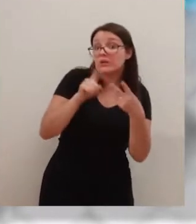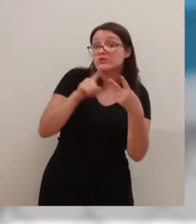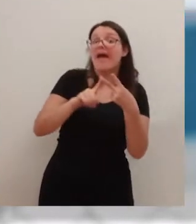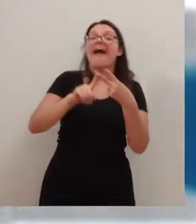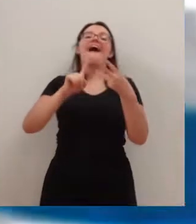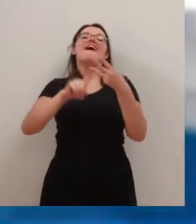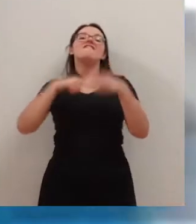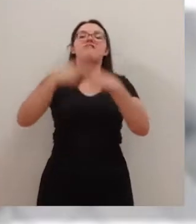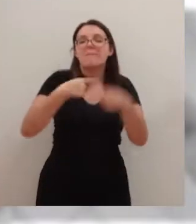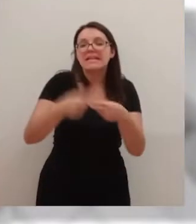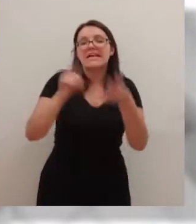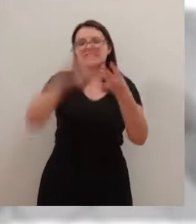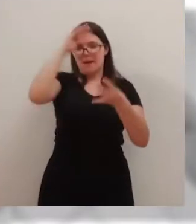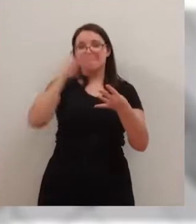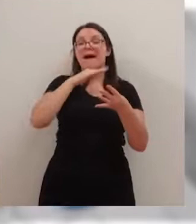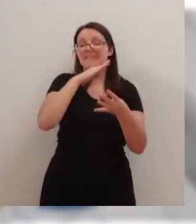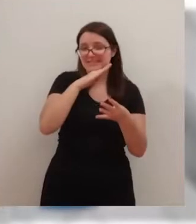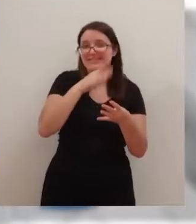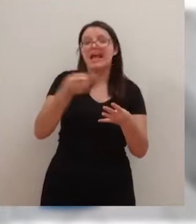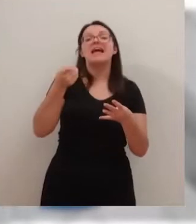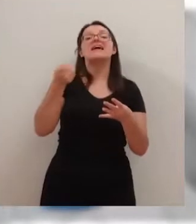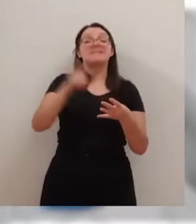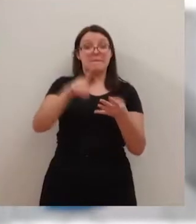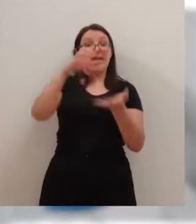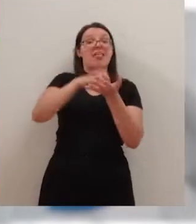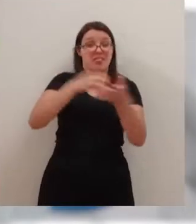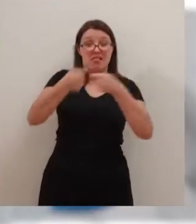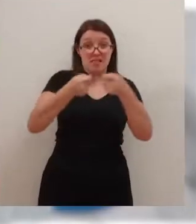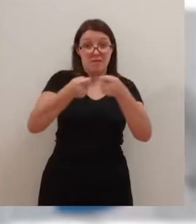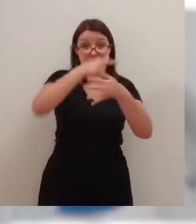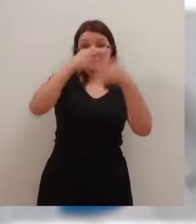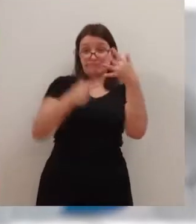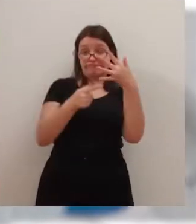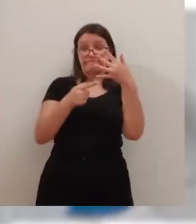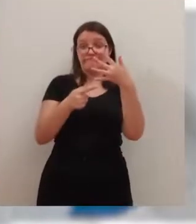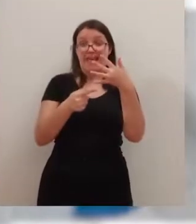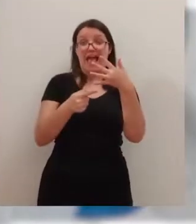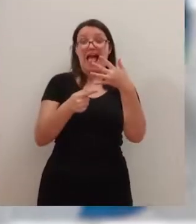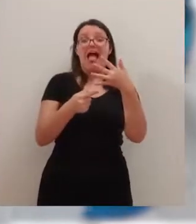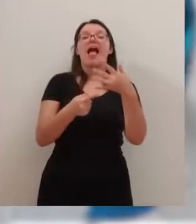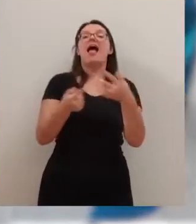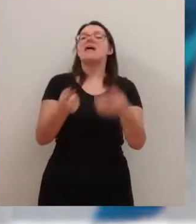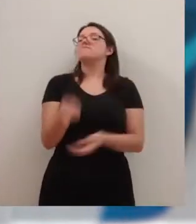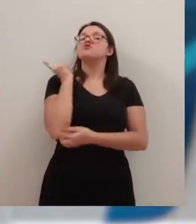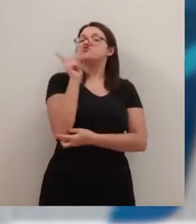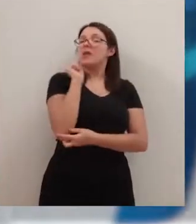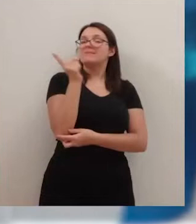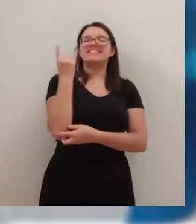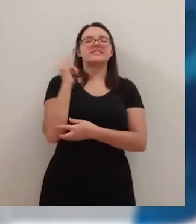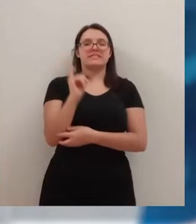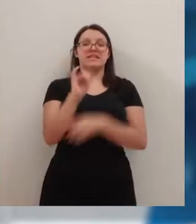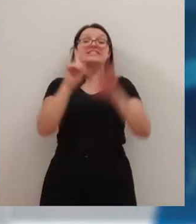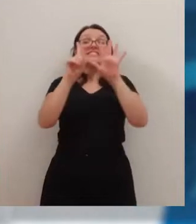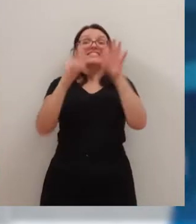las familias, los padres y por supuesto también las librerías tienen exclusivamente seis